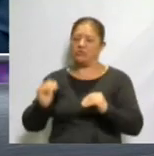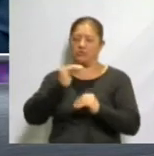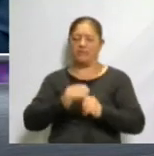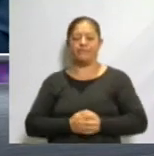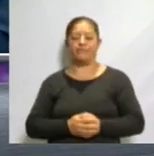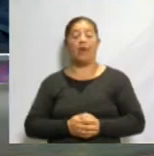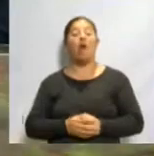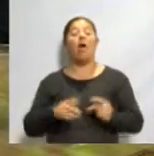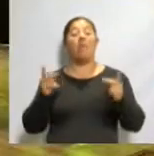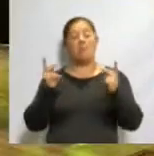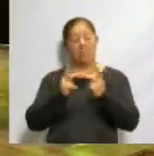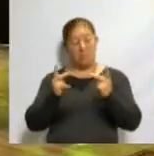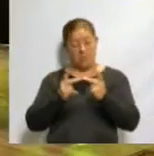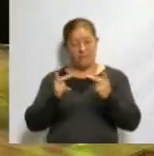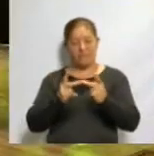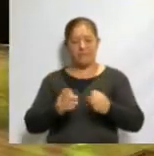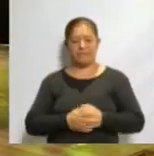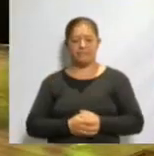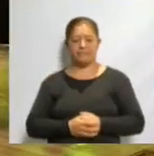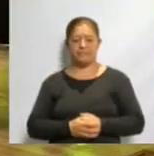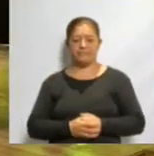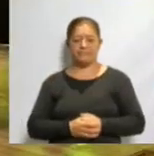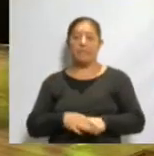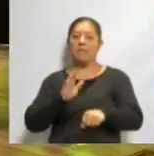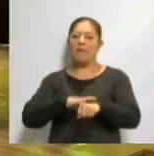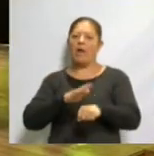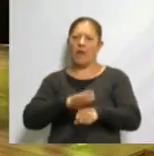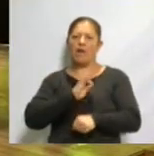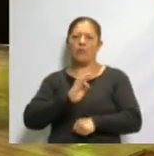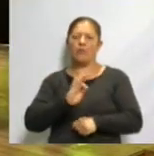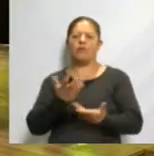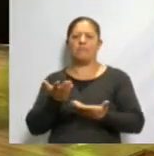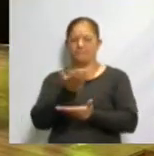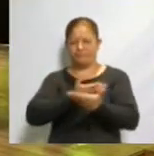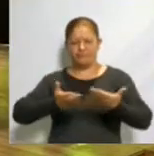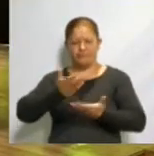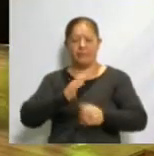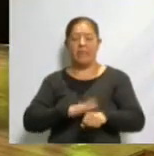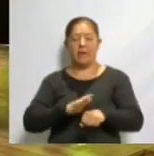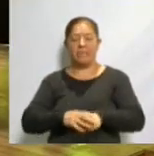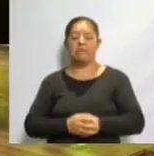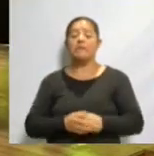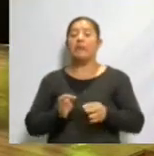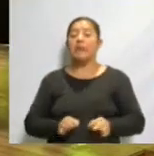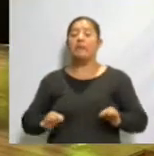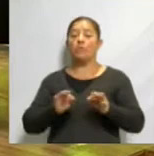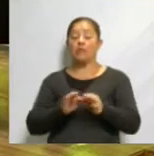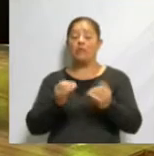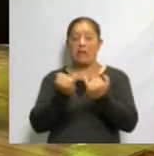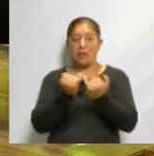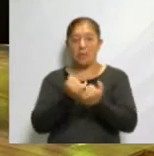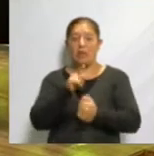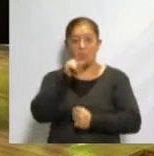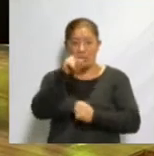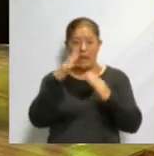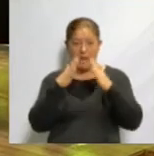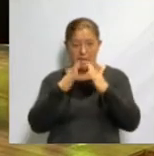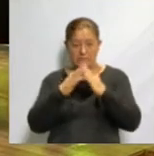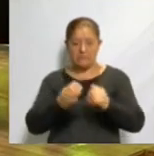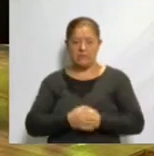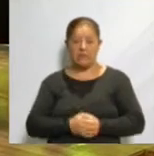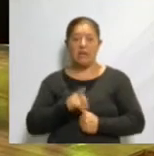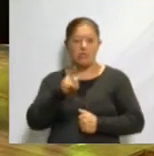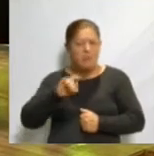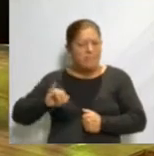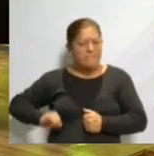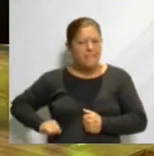todo porque se pueden trabajar muchas cosas sobre eso. Es importante que podamos nosotros también en casita, si tenemos